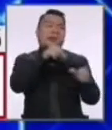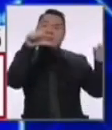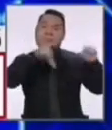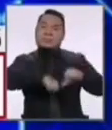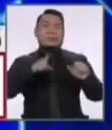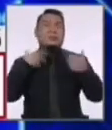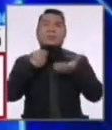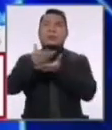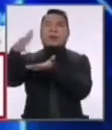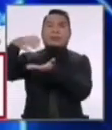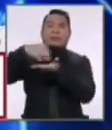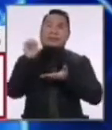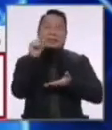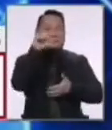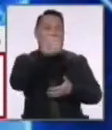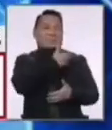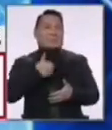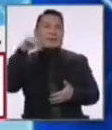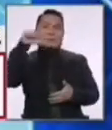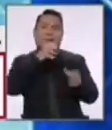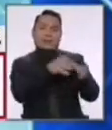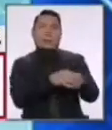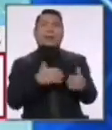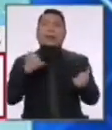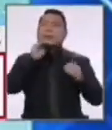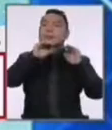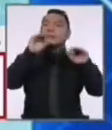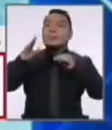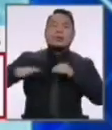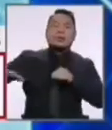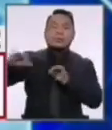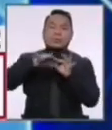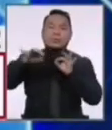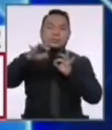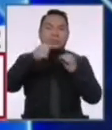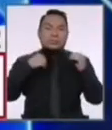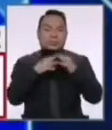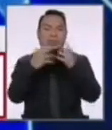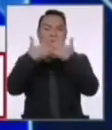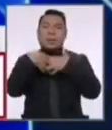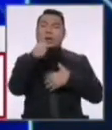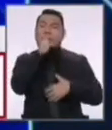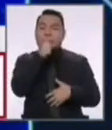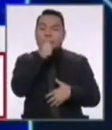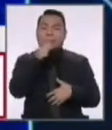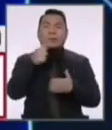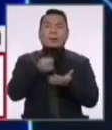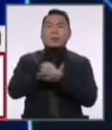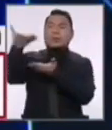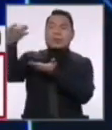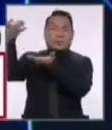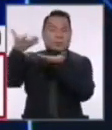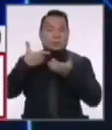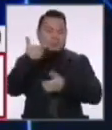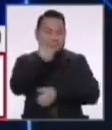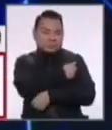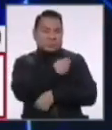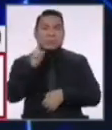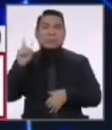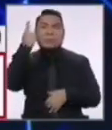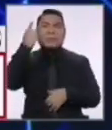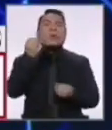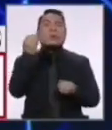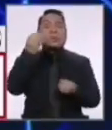para atenderlas. Es momento de recurrir a todos, no solamente gobiernos regionales y locales, sino también el centro privado, para que traigan las vacunas. La primera discusión es